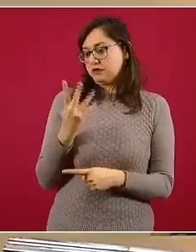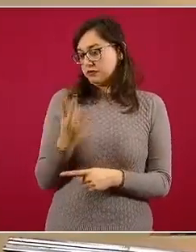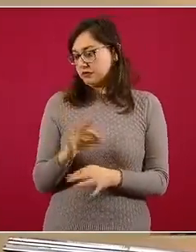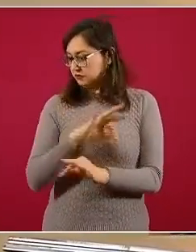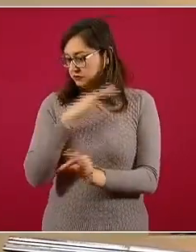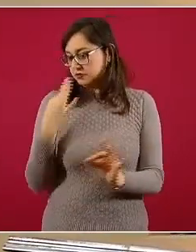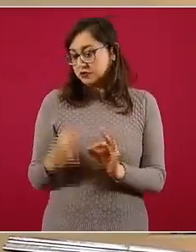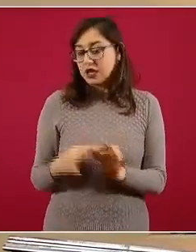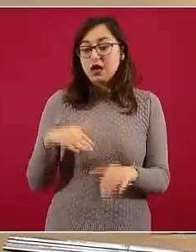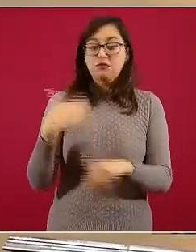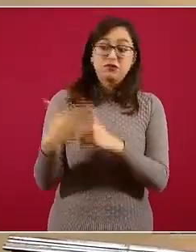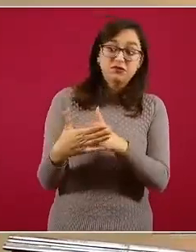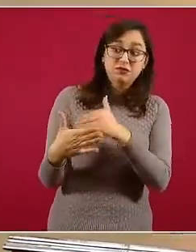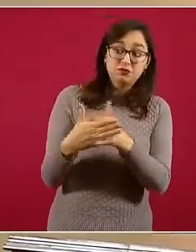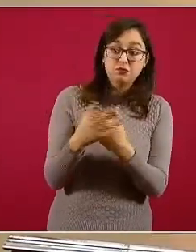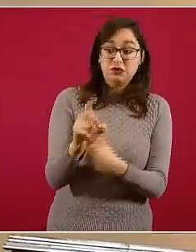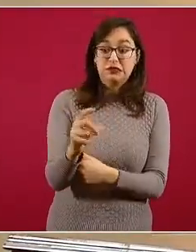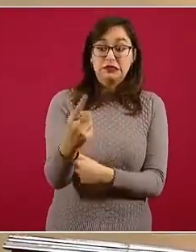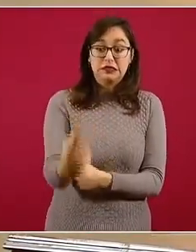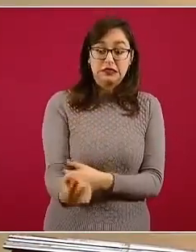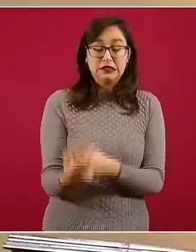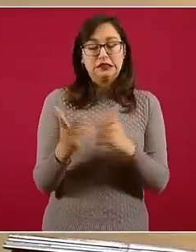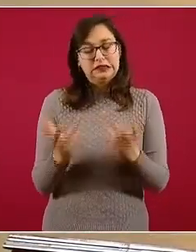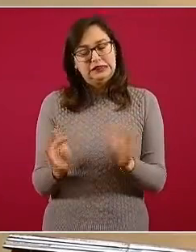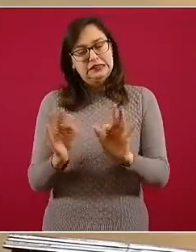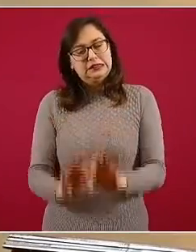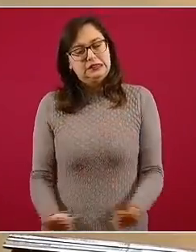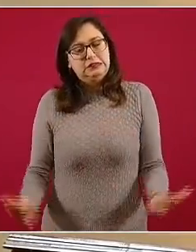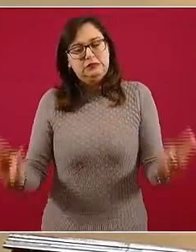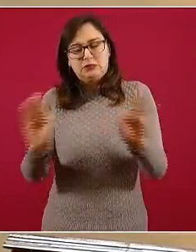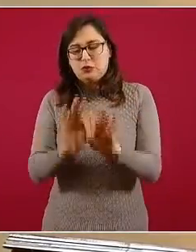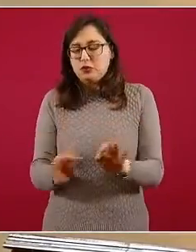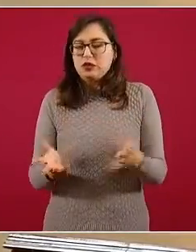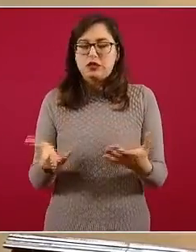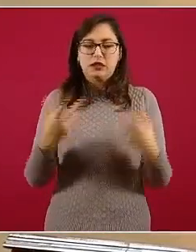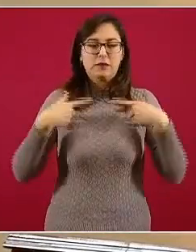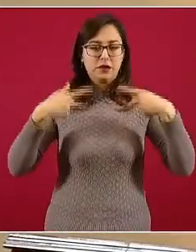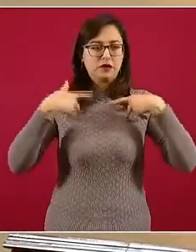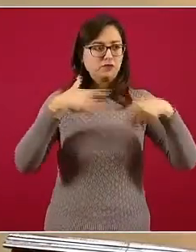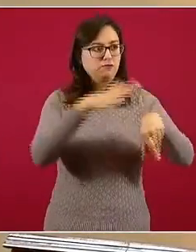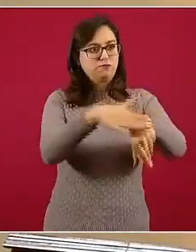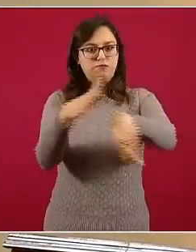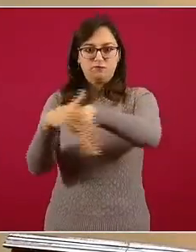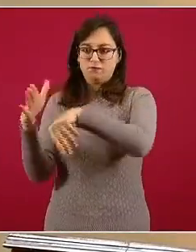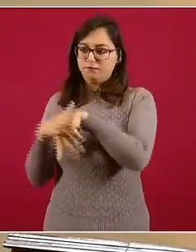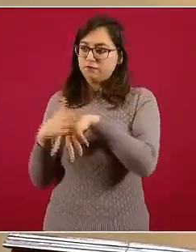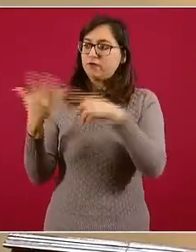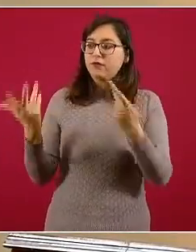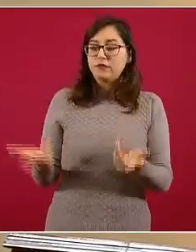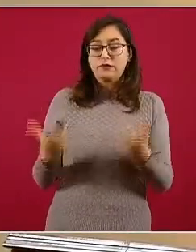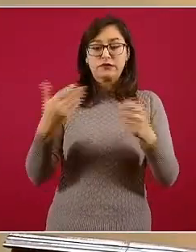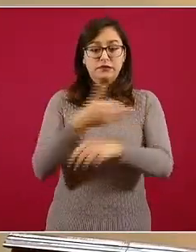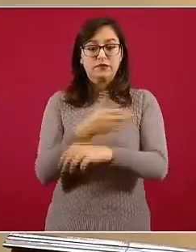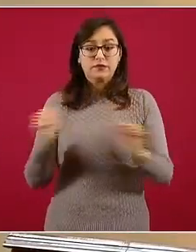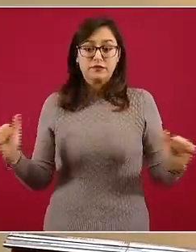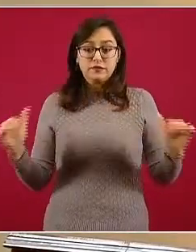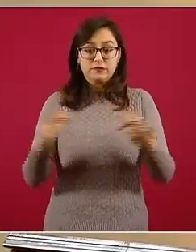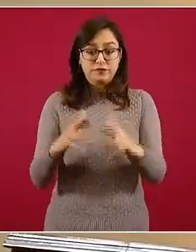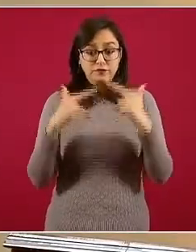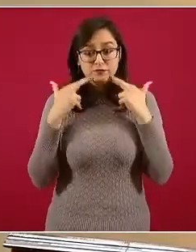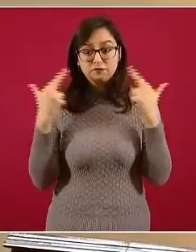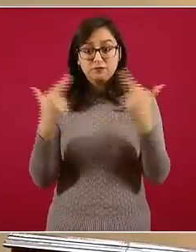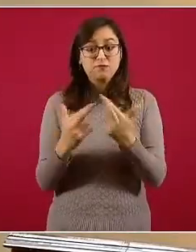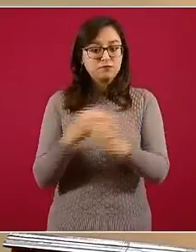entonces seguir llamando a la población de tratar y evitar lo más posible reuniones, reuniones, aunque sean